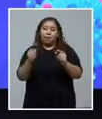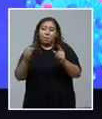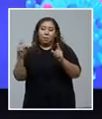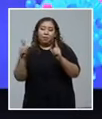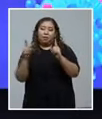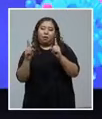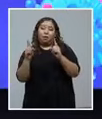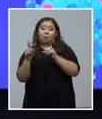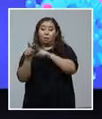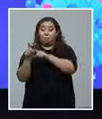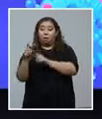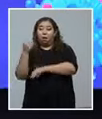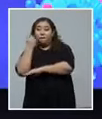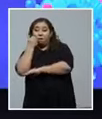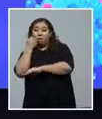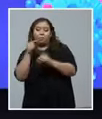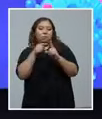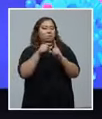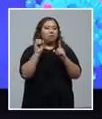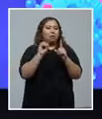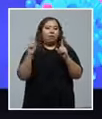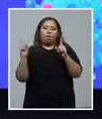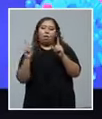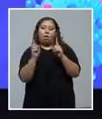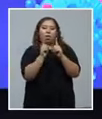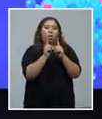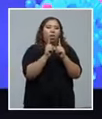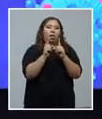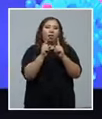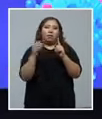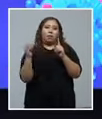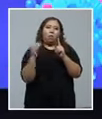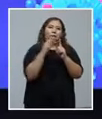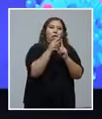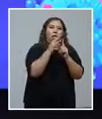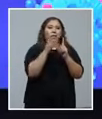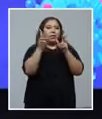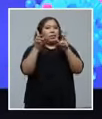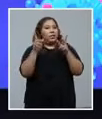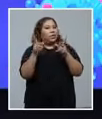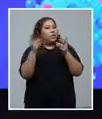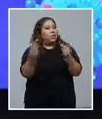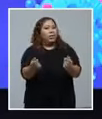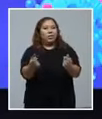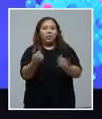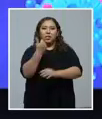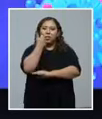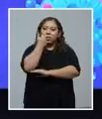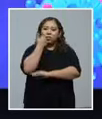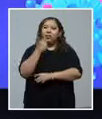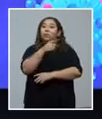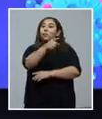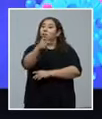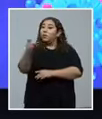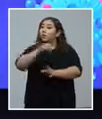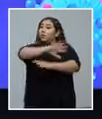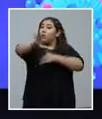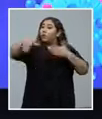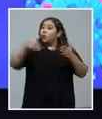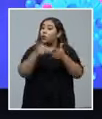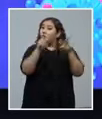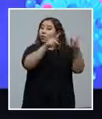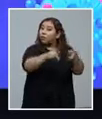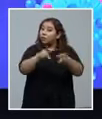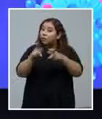transmisión del virus. Entonces, ahora depende de toda la ciudadanía que todos pongamos de nuestra parte. Porque en cualquier